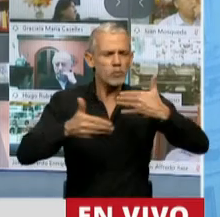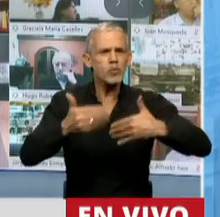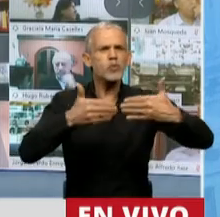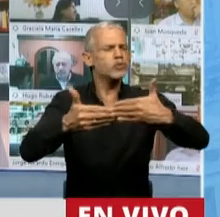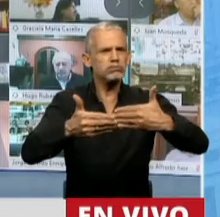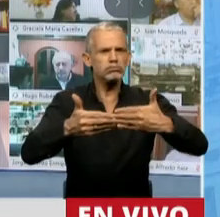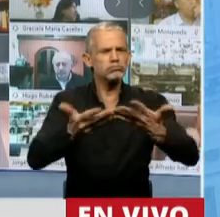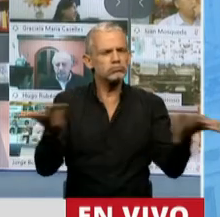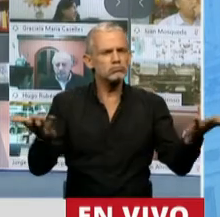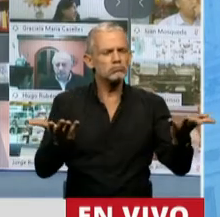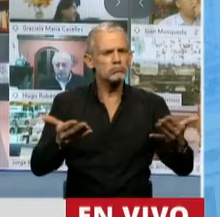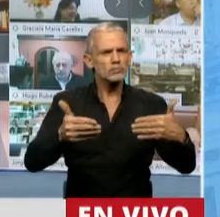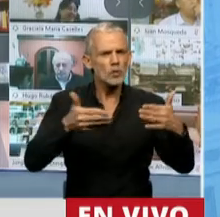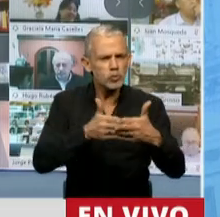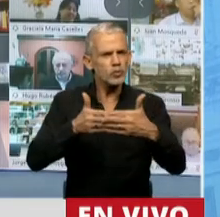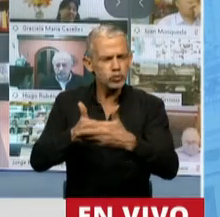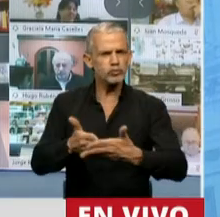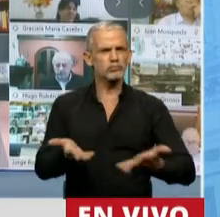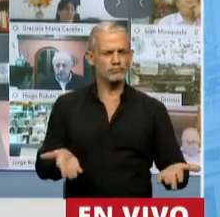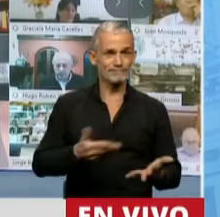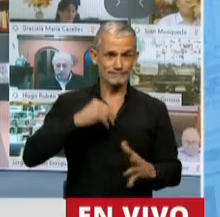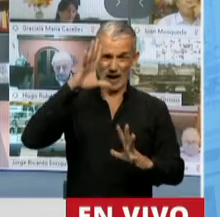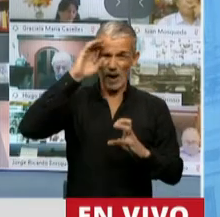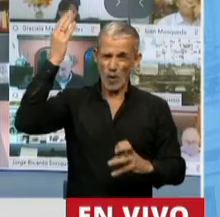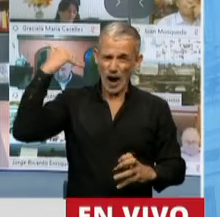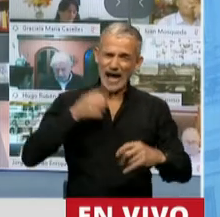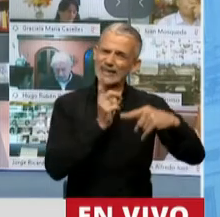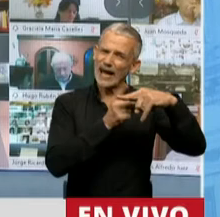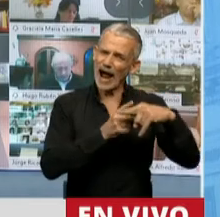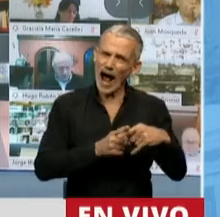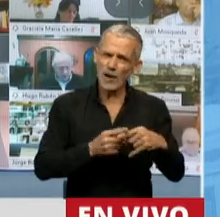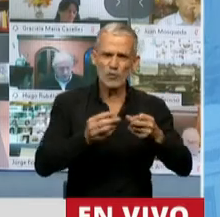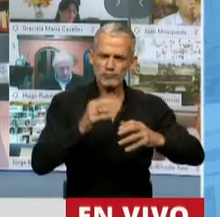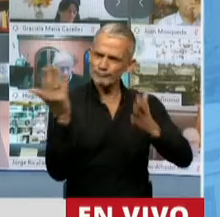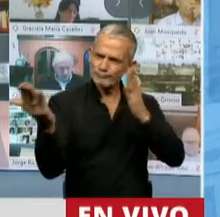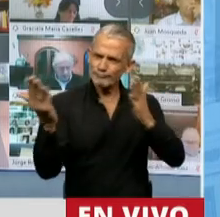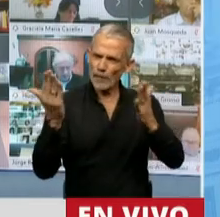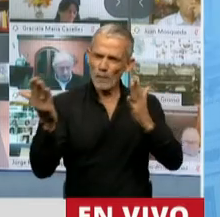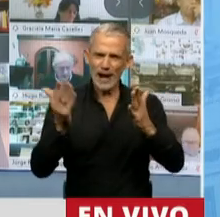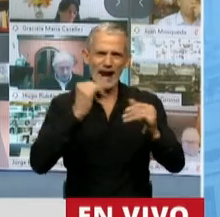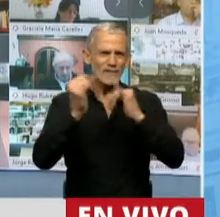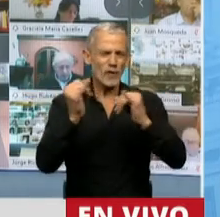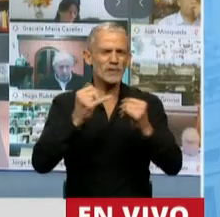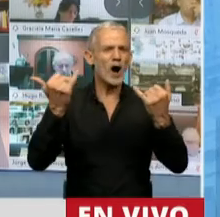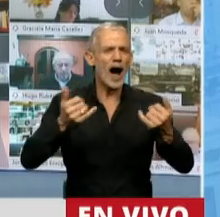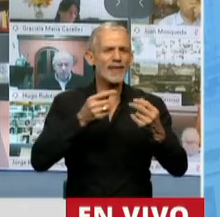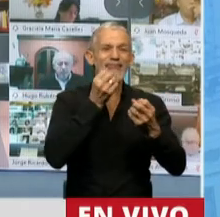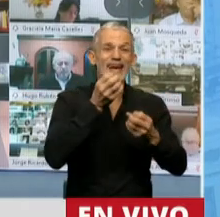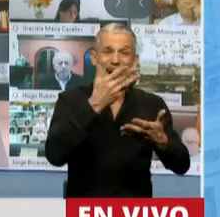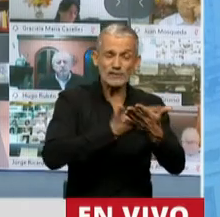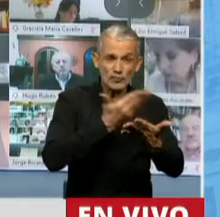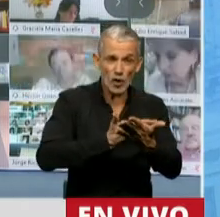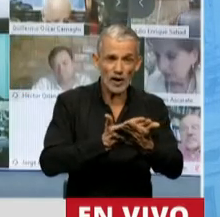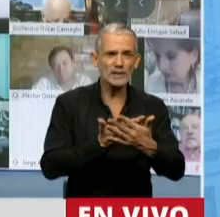crecimiento sostenible e inclusivo. De acuerdo con nuestras estimaciones de comparar los datos que surgen de las declaraciones